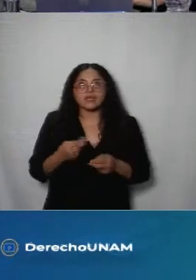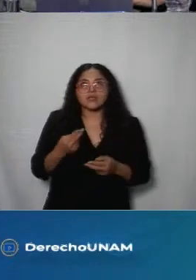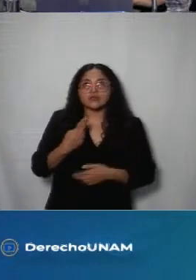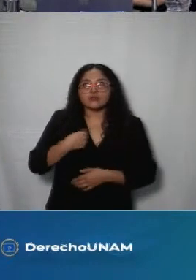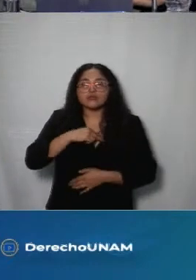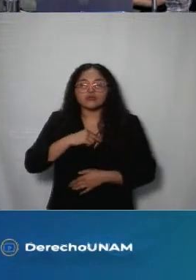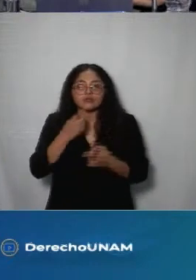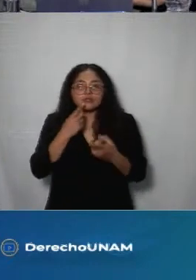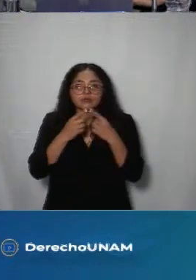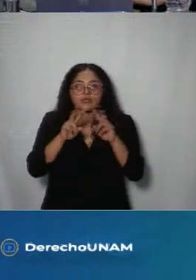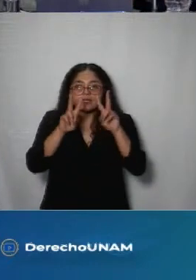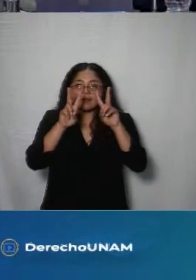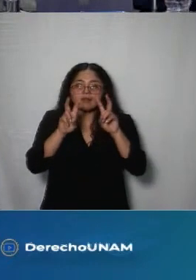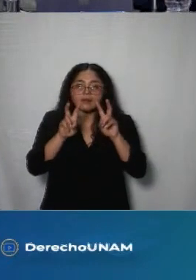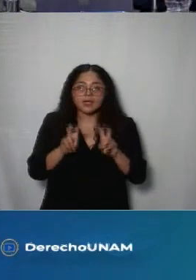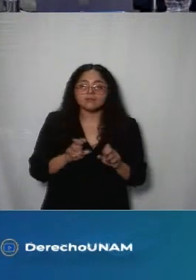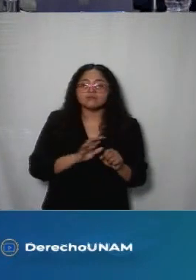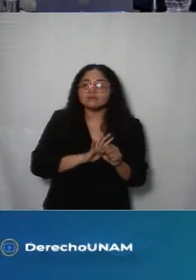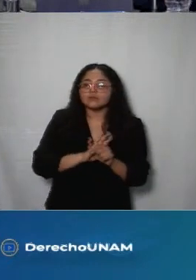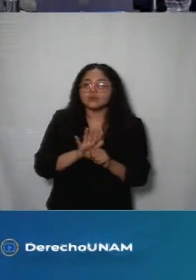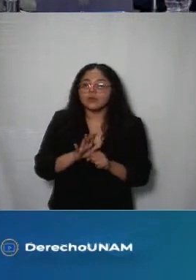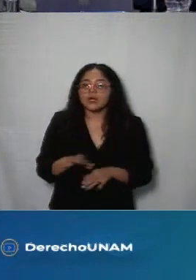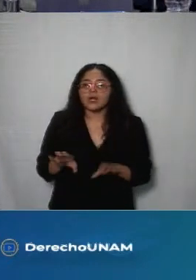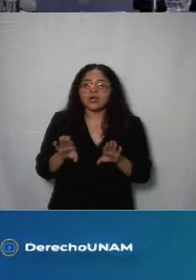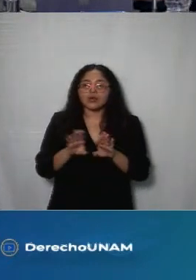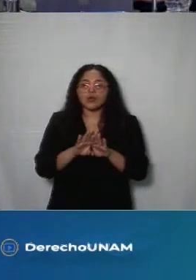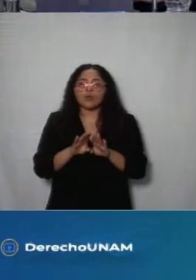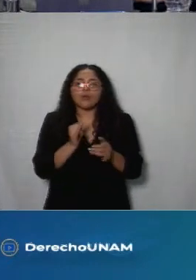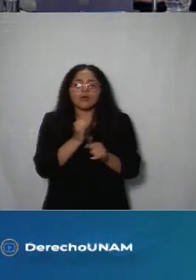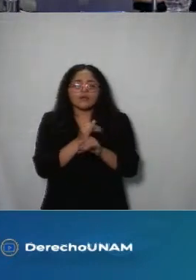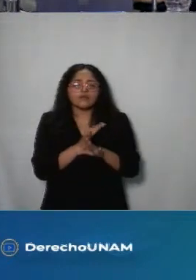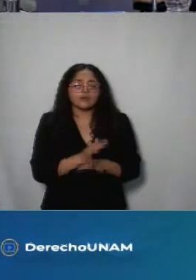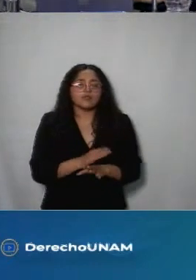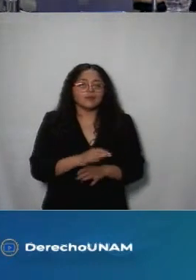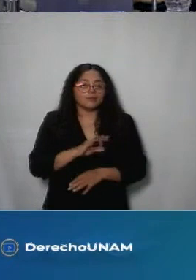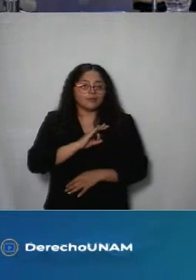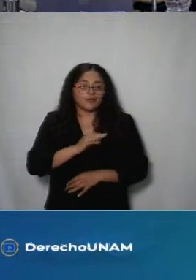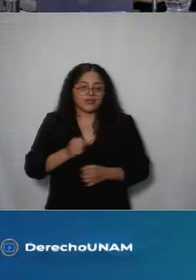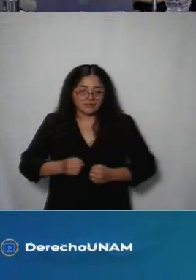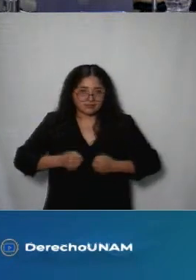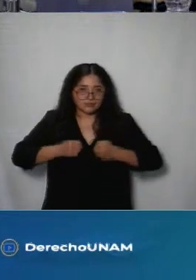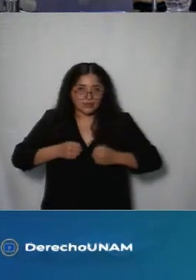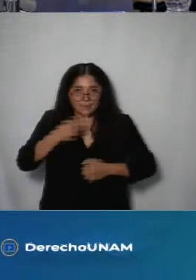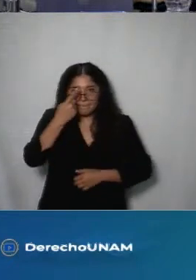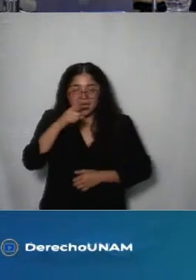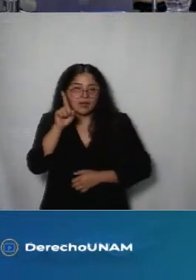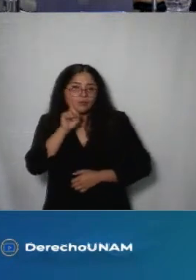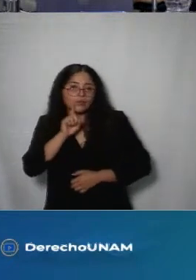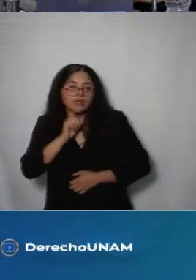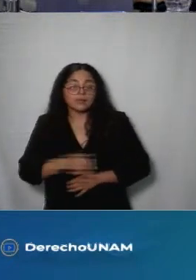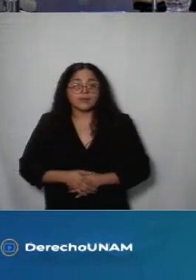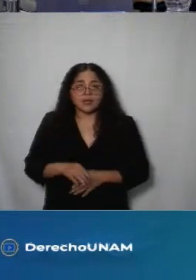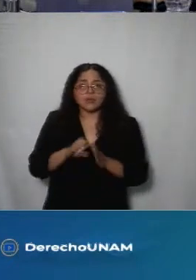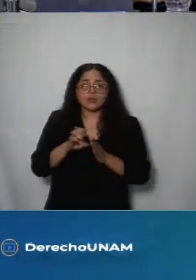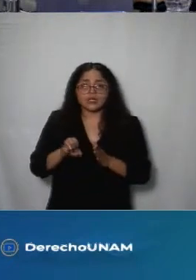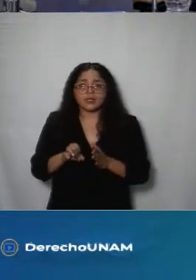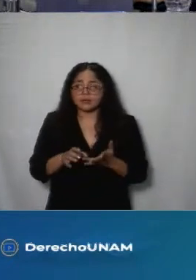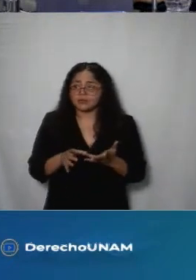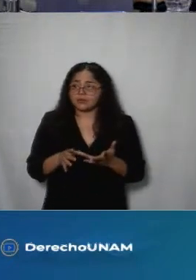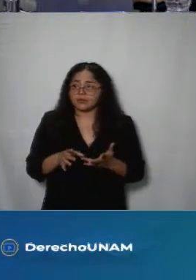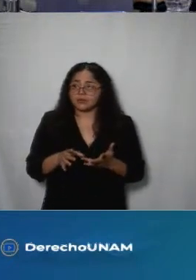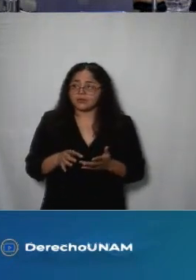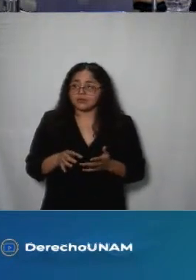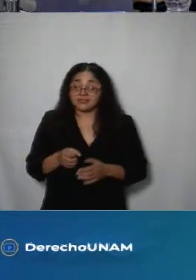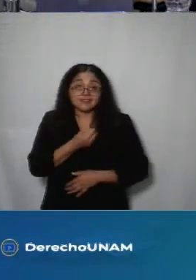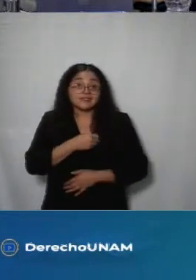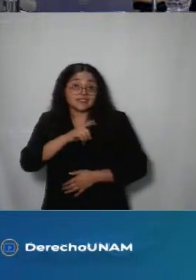temas digamos como como ciertos ejes de la información nos ayudan a empoderarnos y entre ellos los ejes que queríamos tocar era la parte